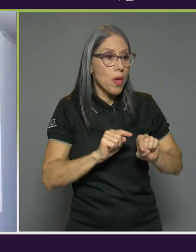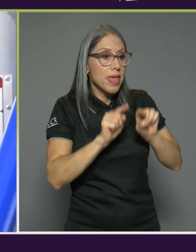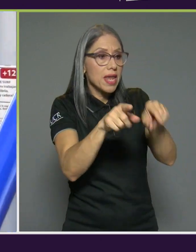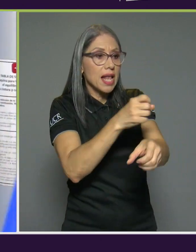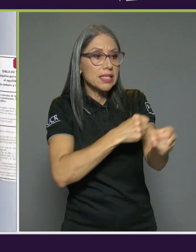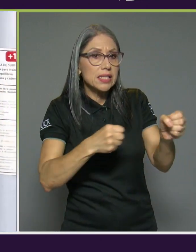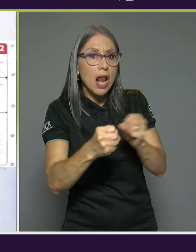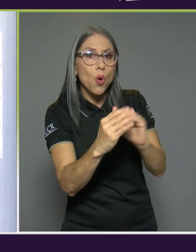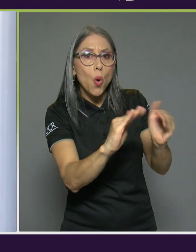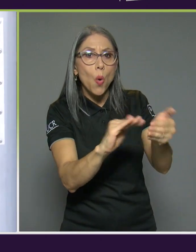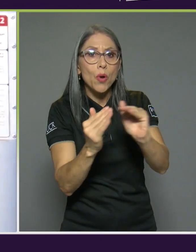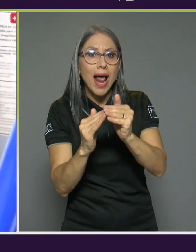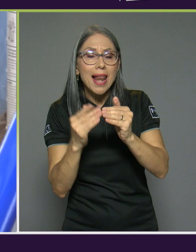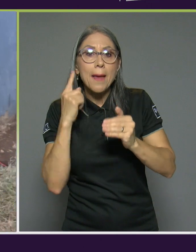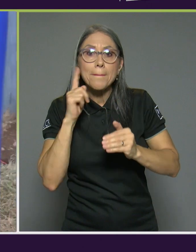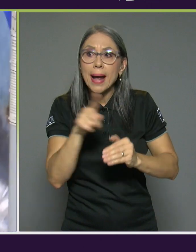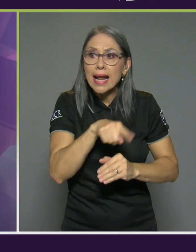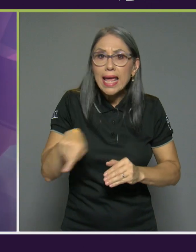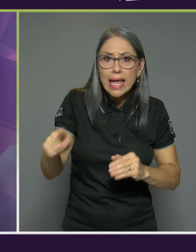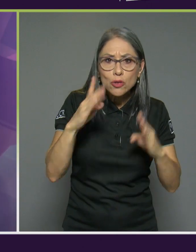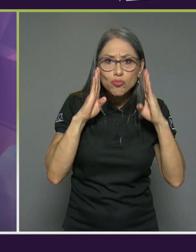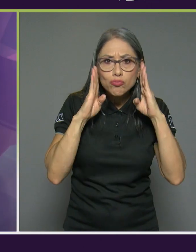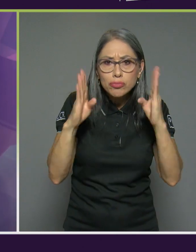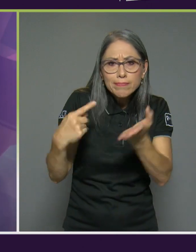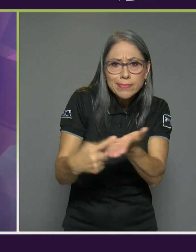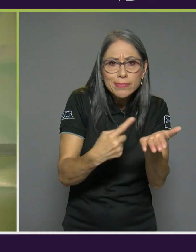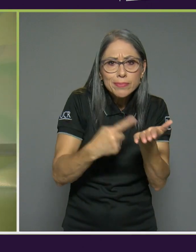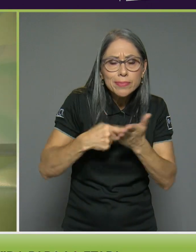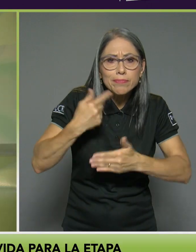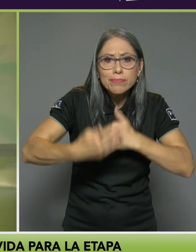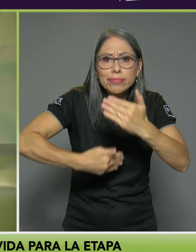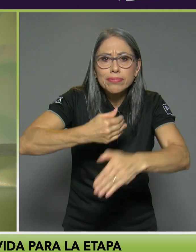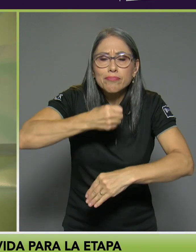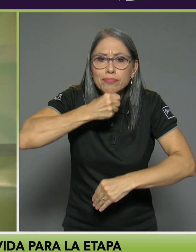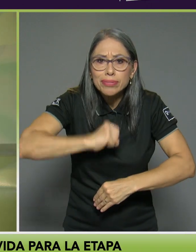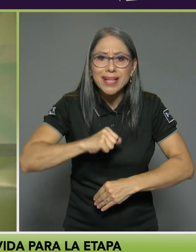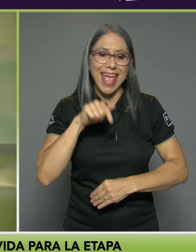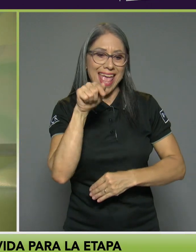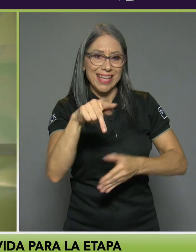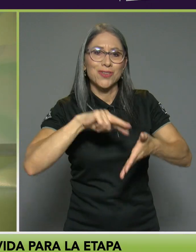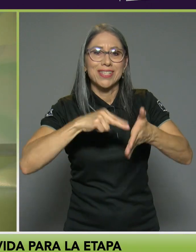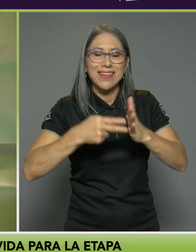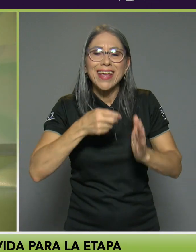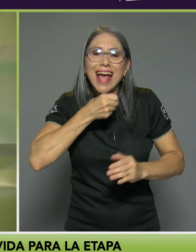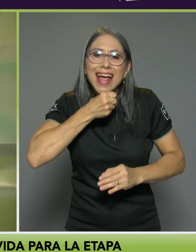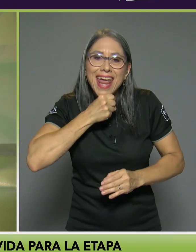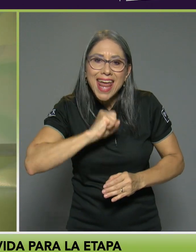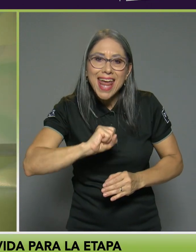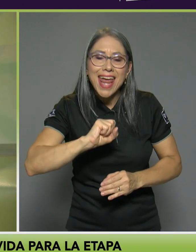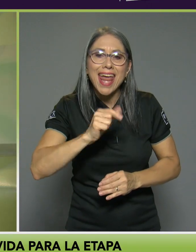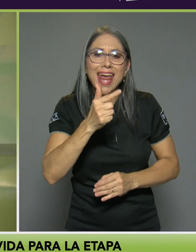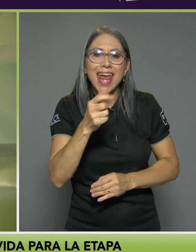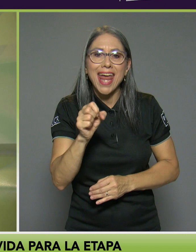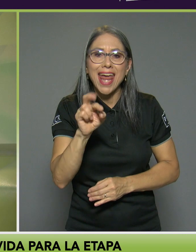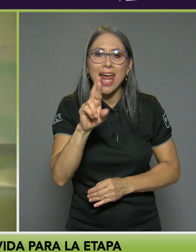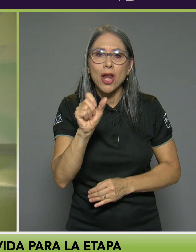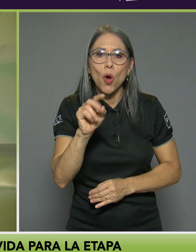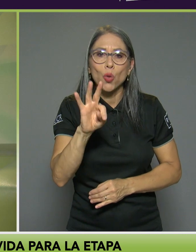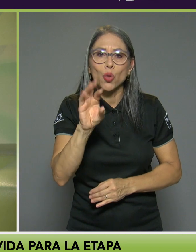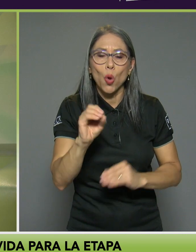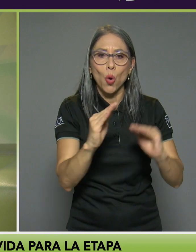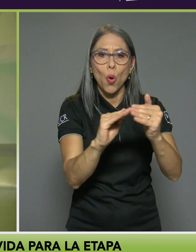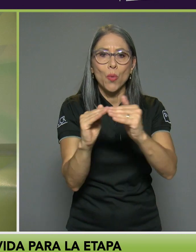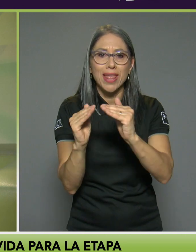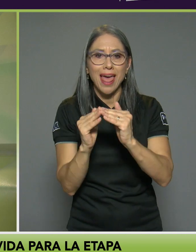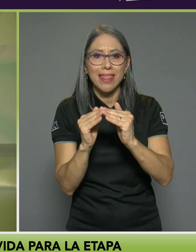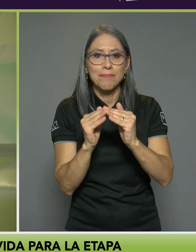su quehacer gerontológico eso es que era en tu comunidad y que también es importante que eso mismo se basa en un modelo de